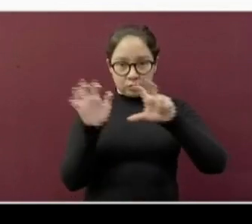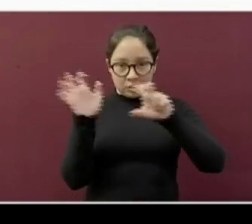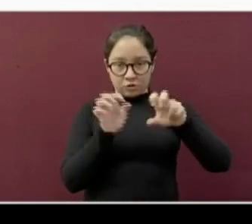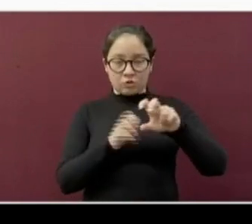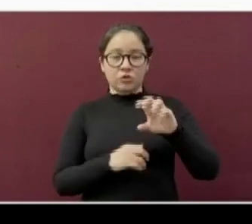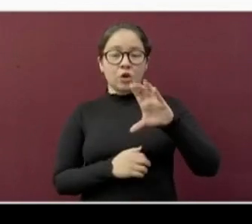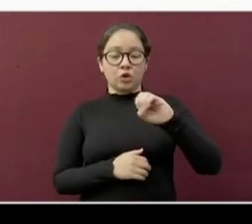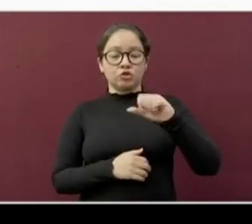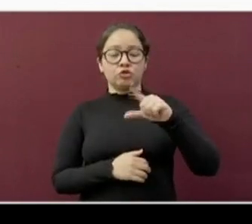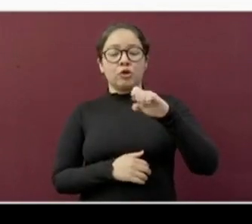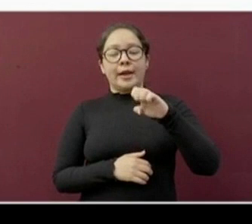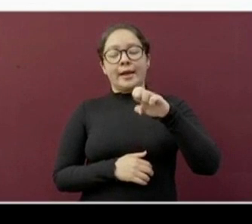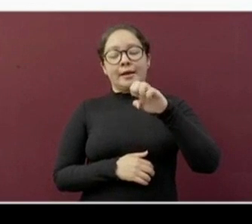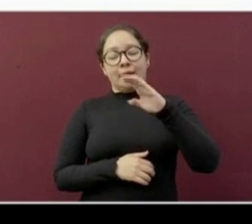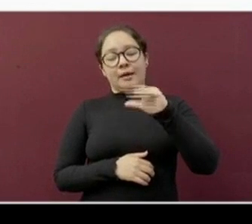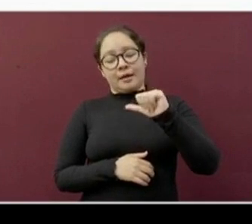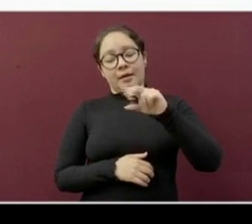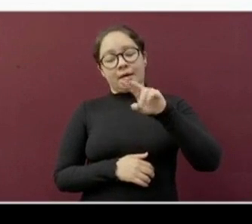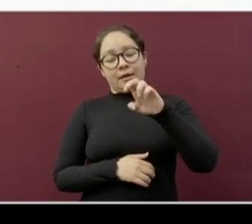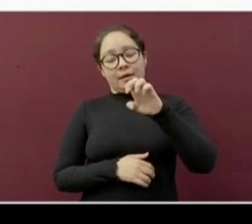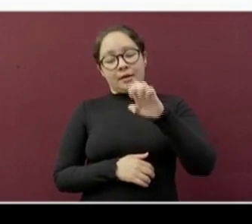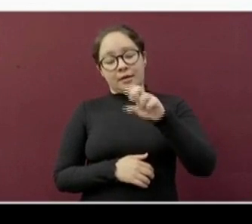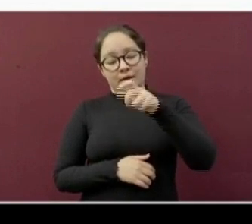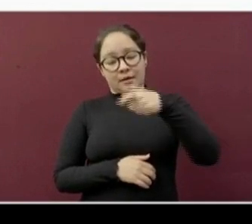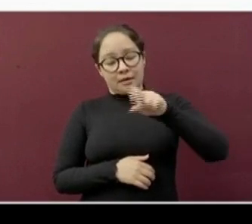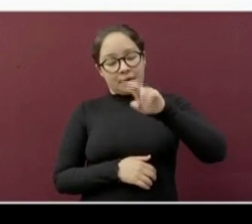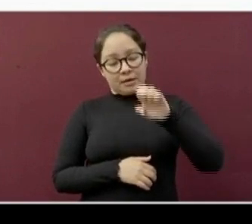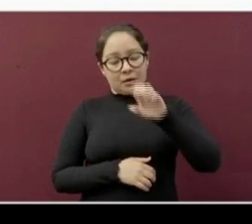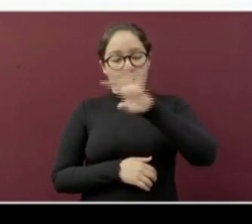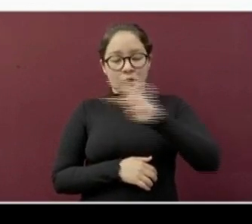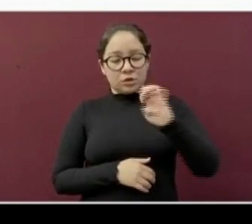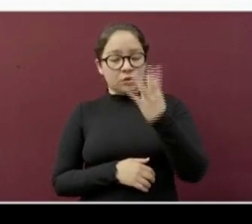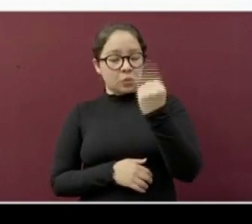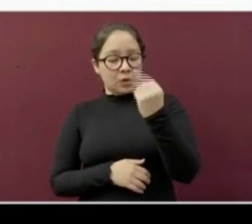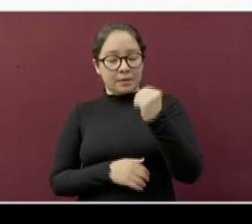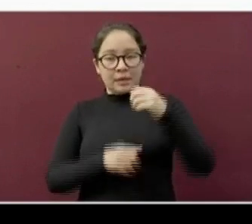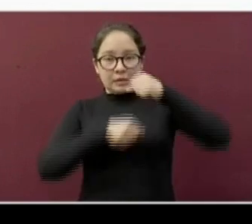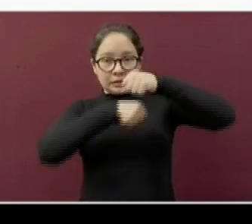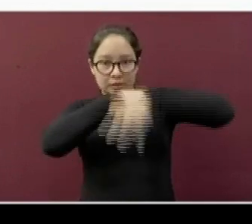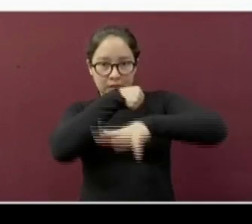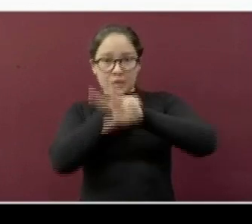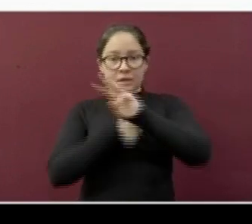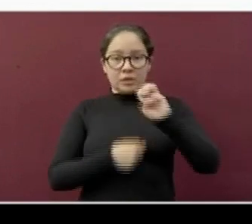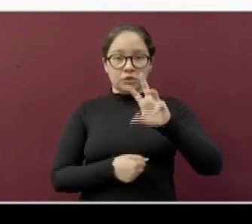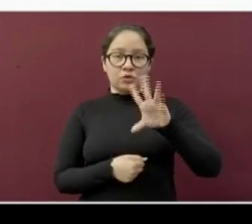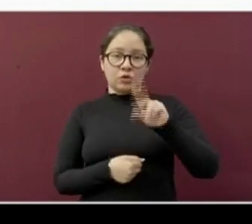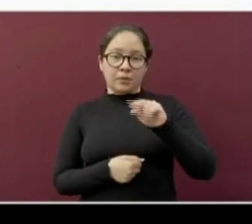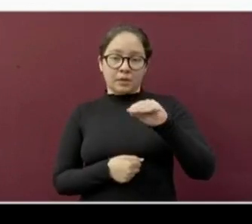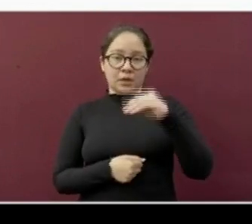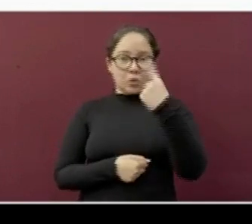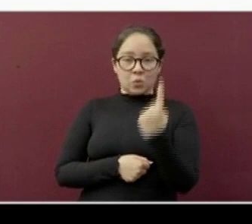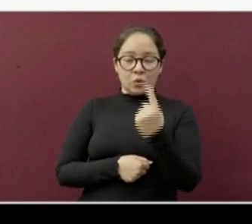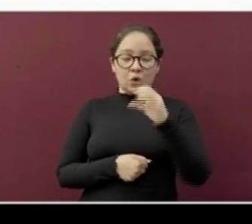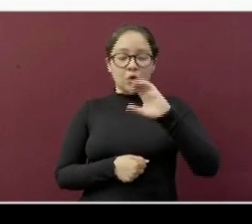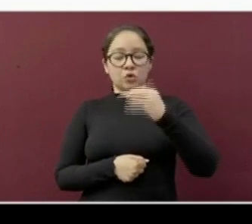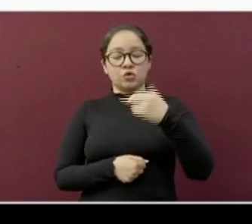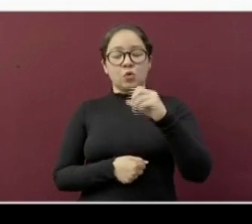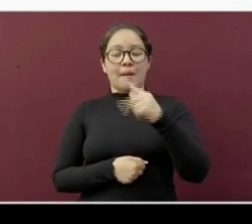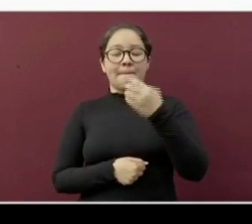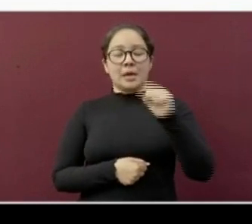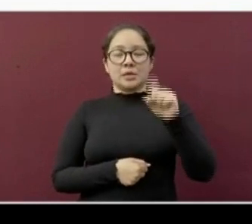Cozoleacaque, 409. San Andrés Tuxtla, 391. Las Choapas, con